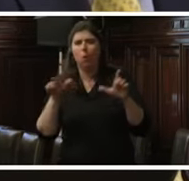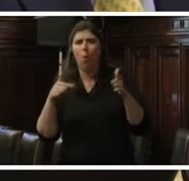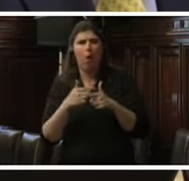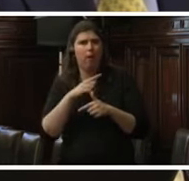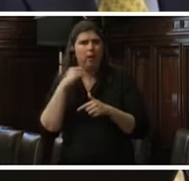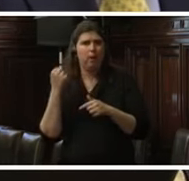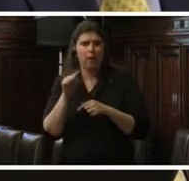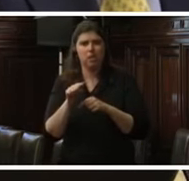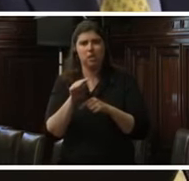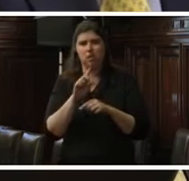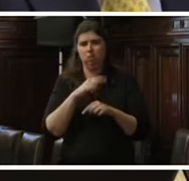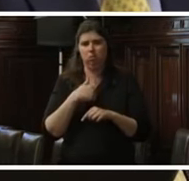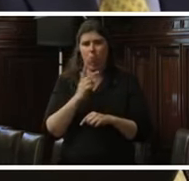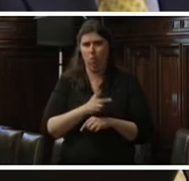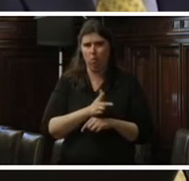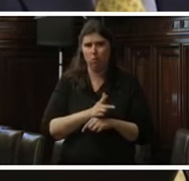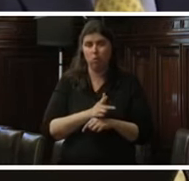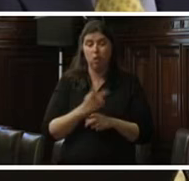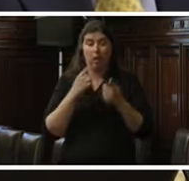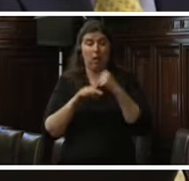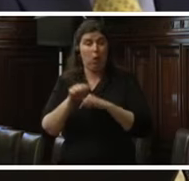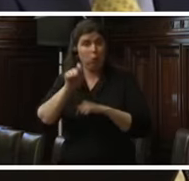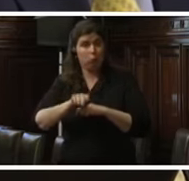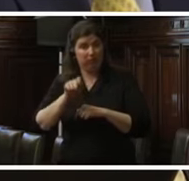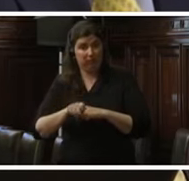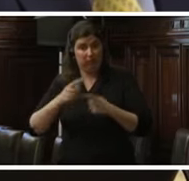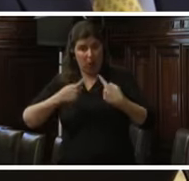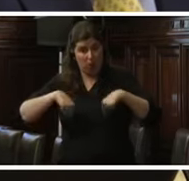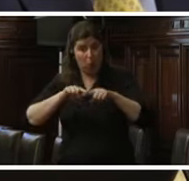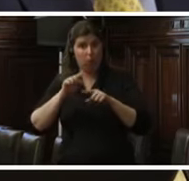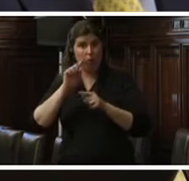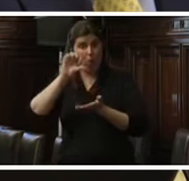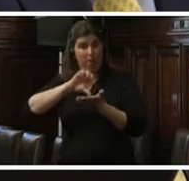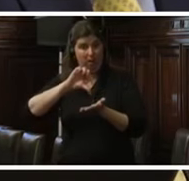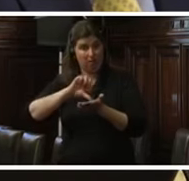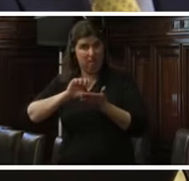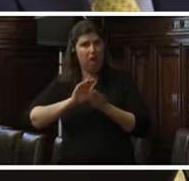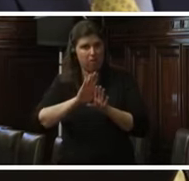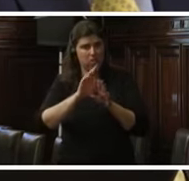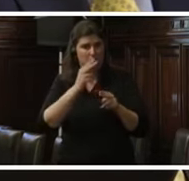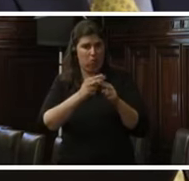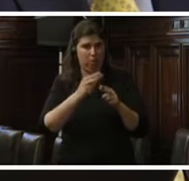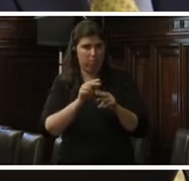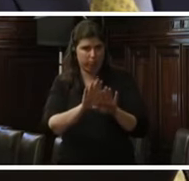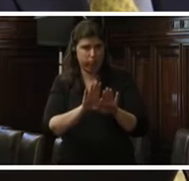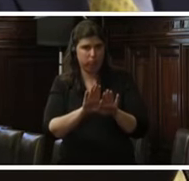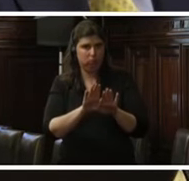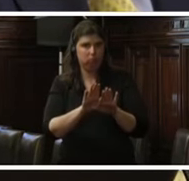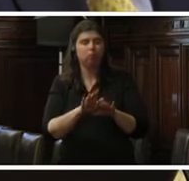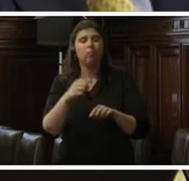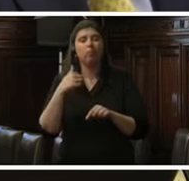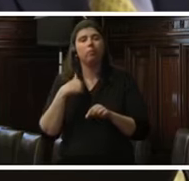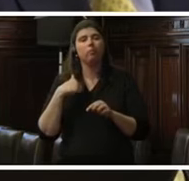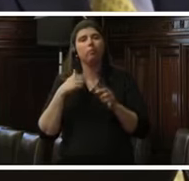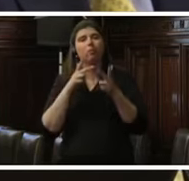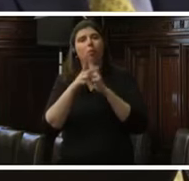humanidad, a pesar que la justicia ordinaria en nuestro país así lo había calificado. Desde ya debo recordar